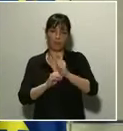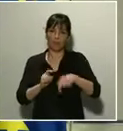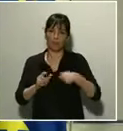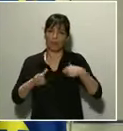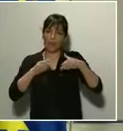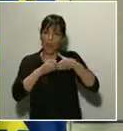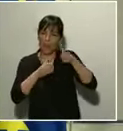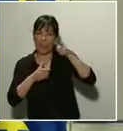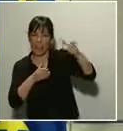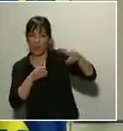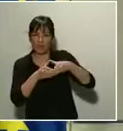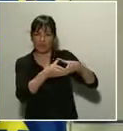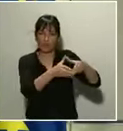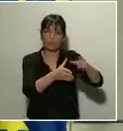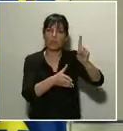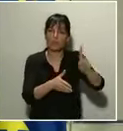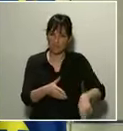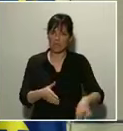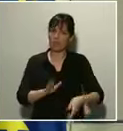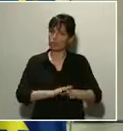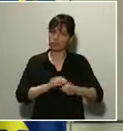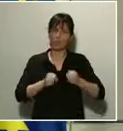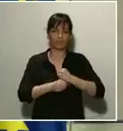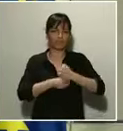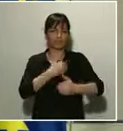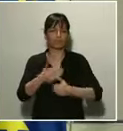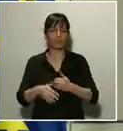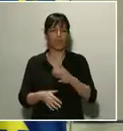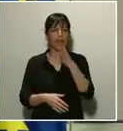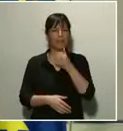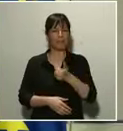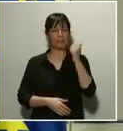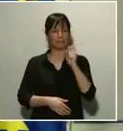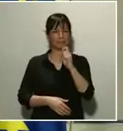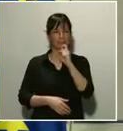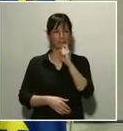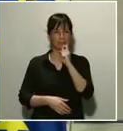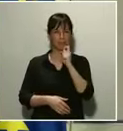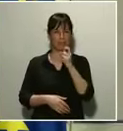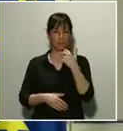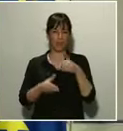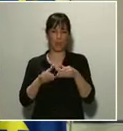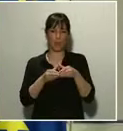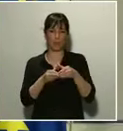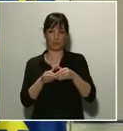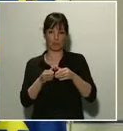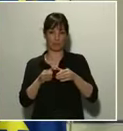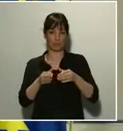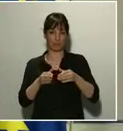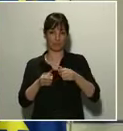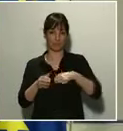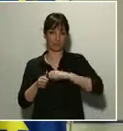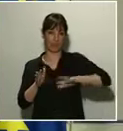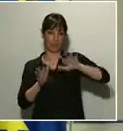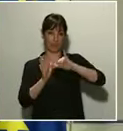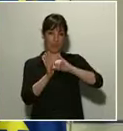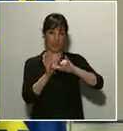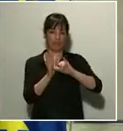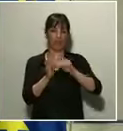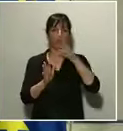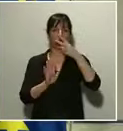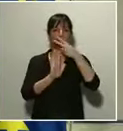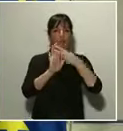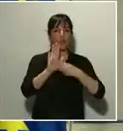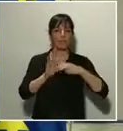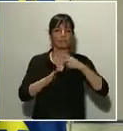dificultades, sobre todo en el cerco artesanal relativo al cumplimiento de las normas sanitarias prescritas y también